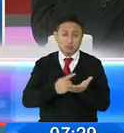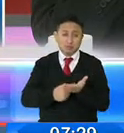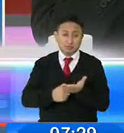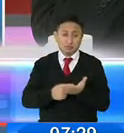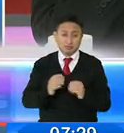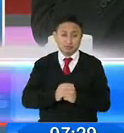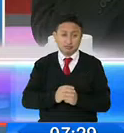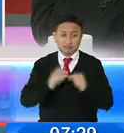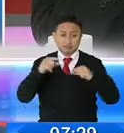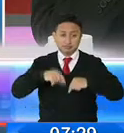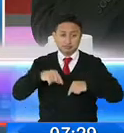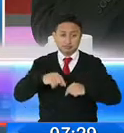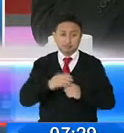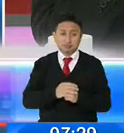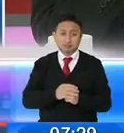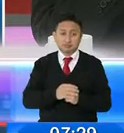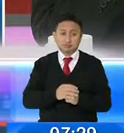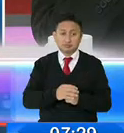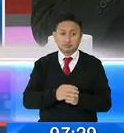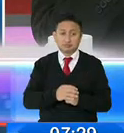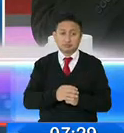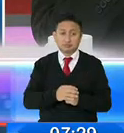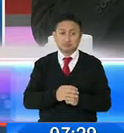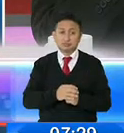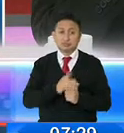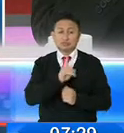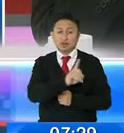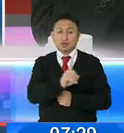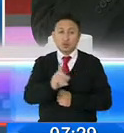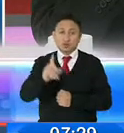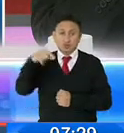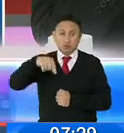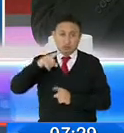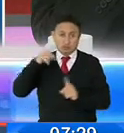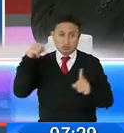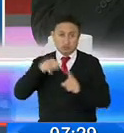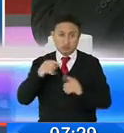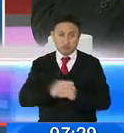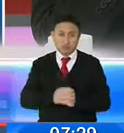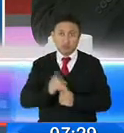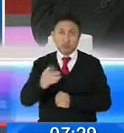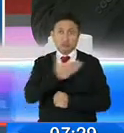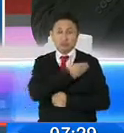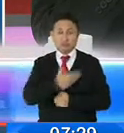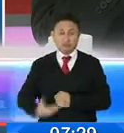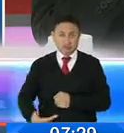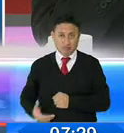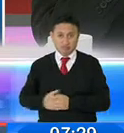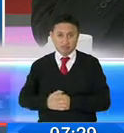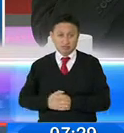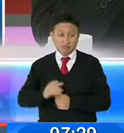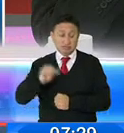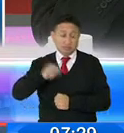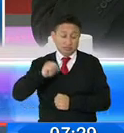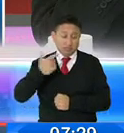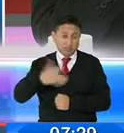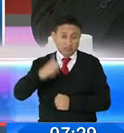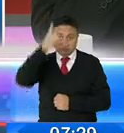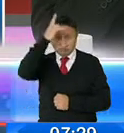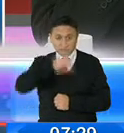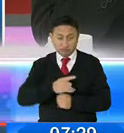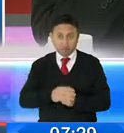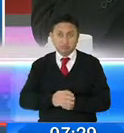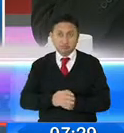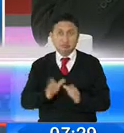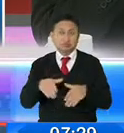los entes que respectivamente están involucrados directamente, pues el presidente de la República puede tomar esa decisión